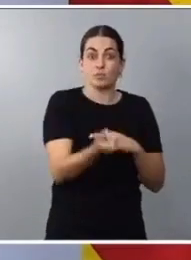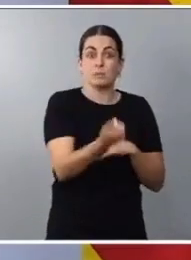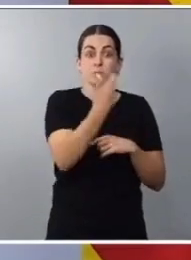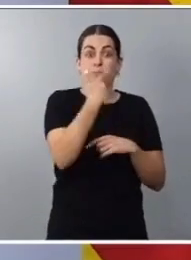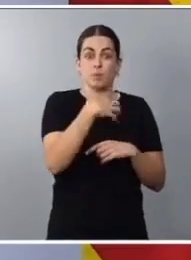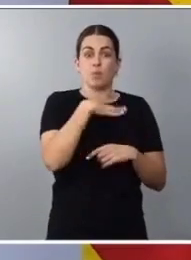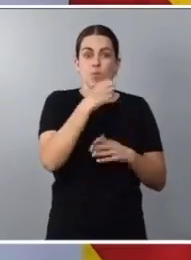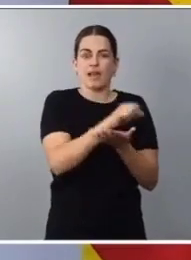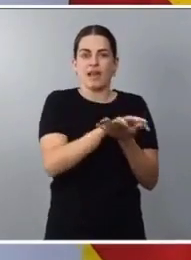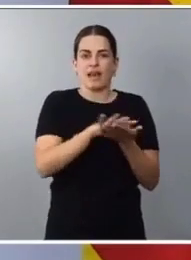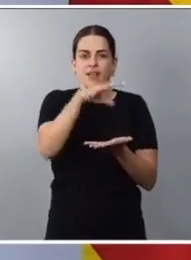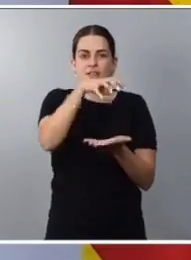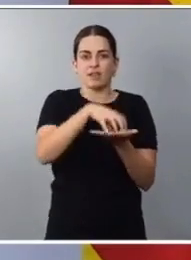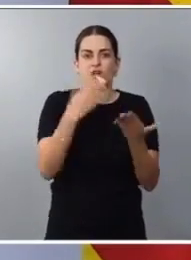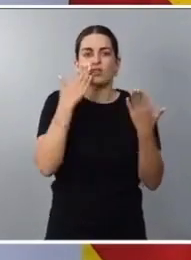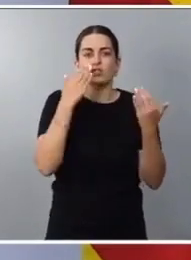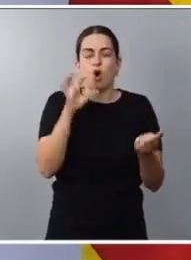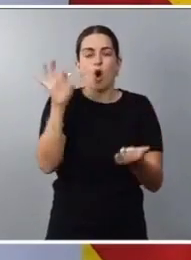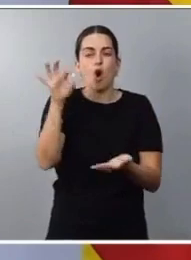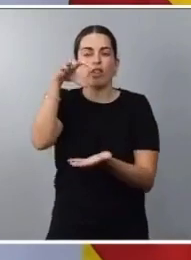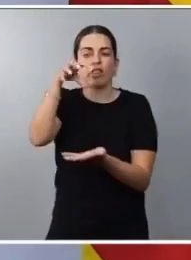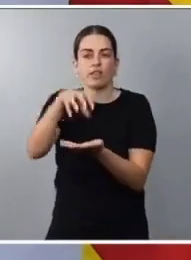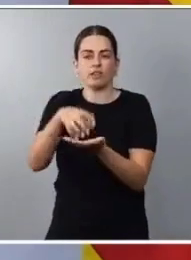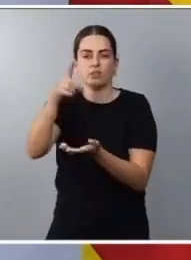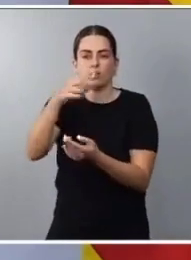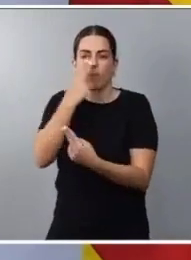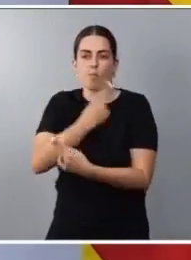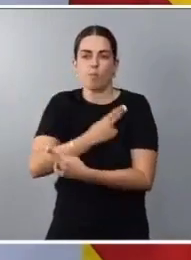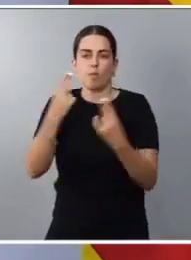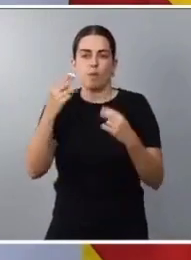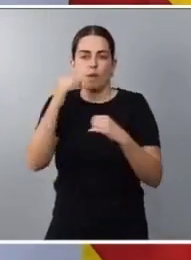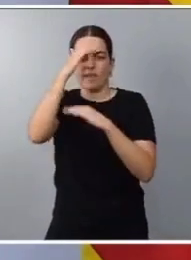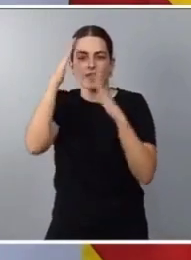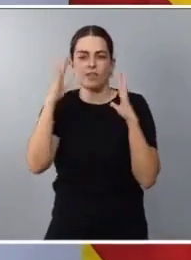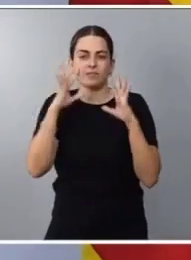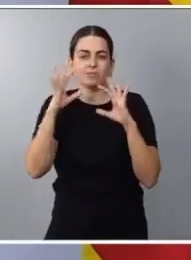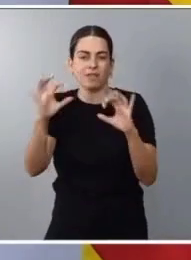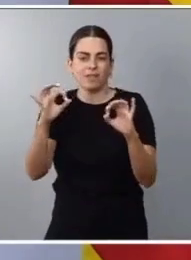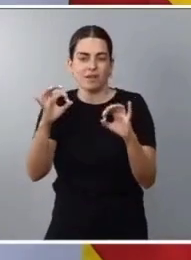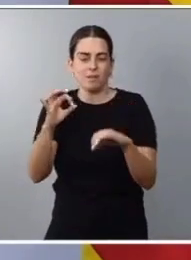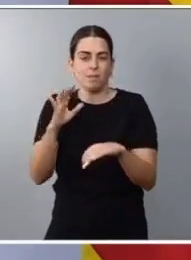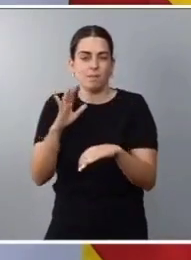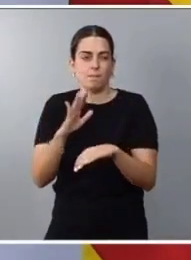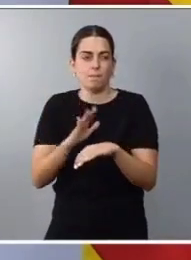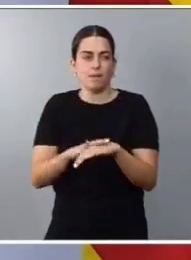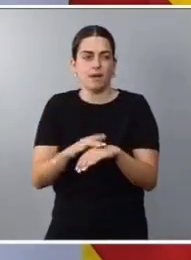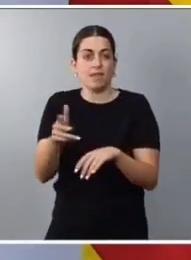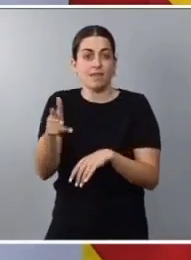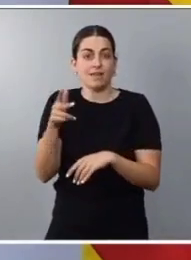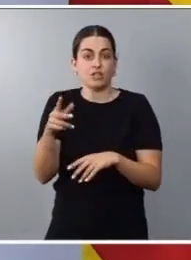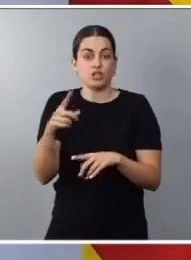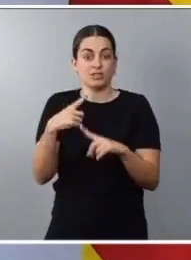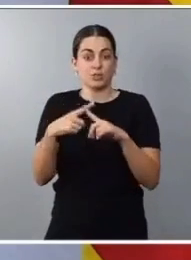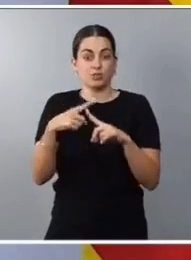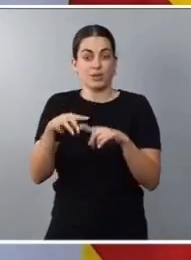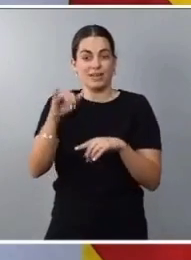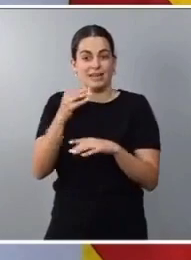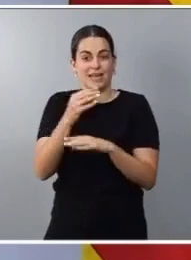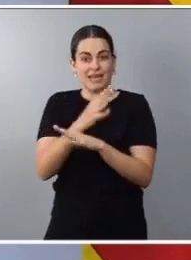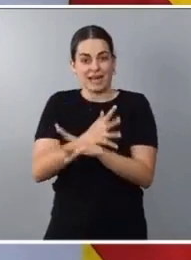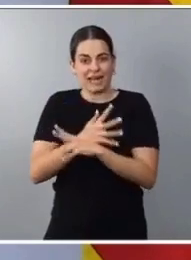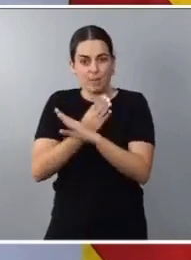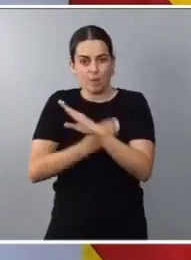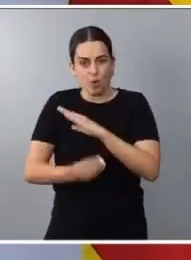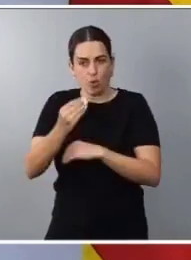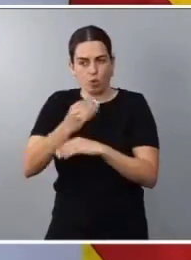centros de salud o en esos centros públicos de atención especializada a los derechos sexuales y reproductivos de los que antes les